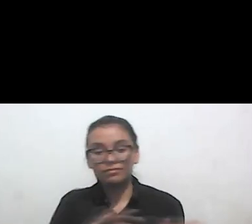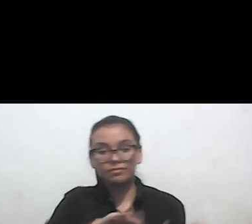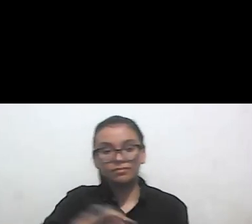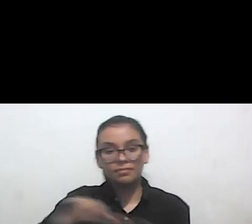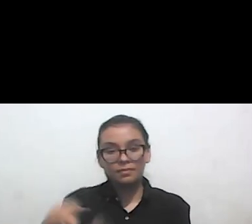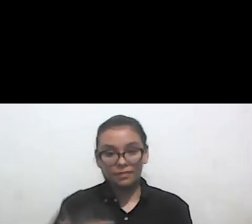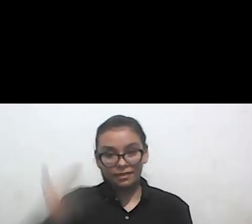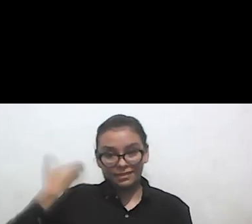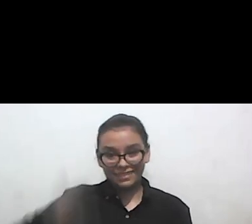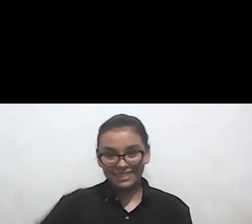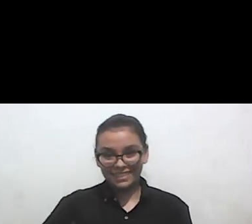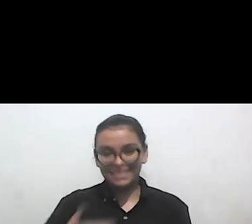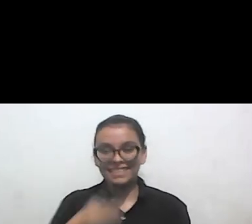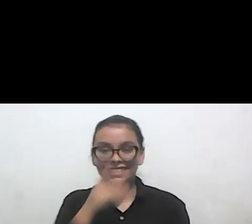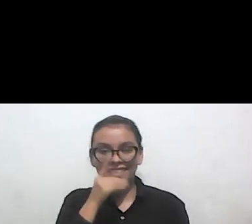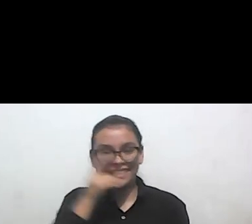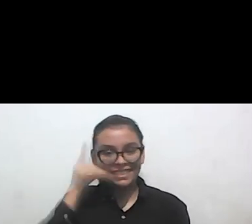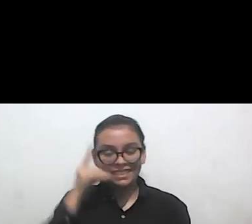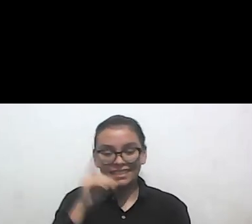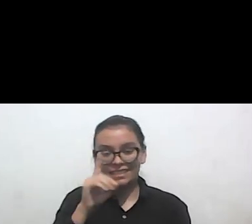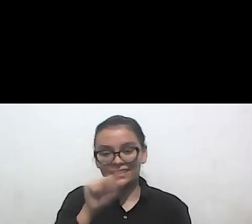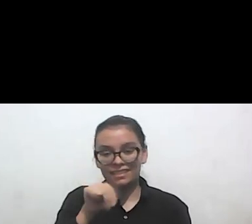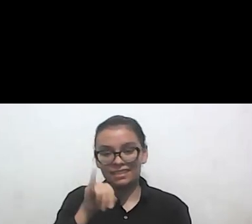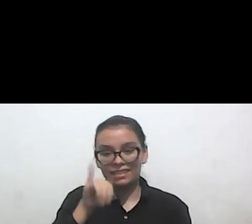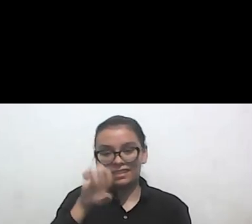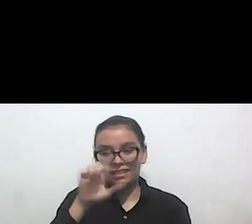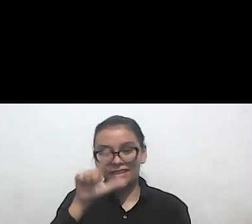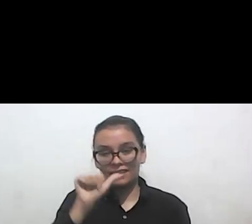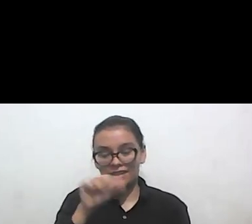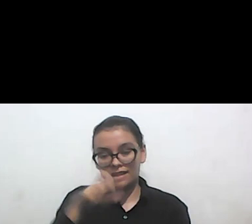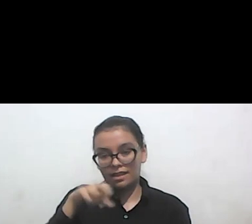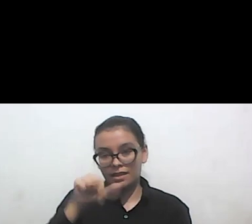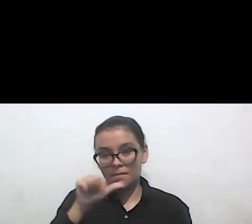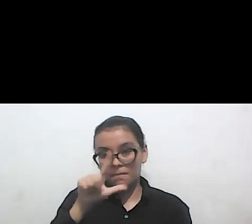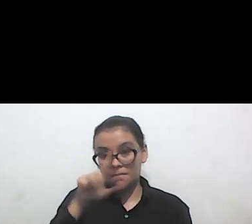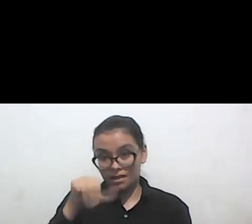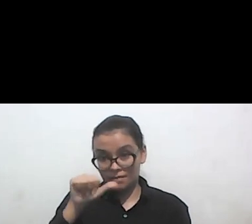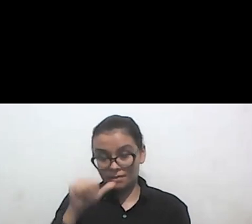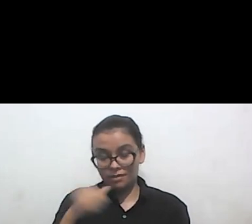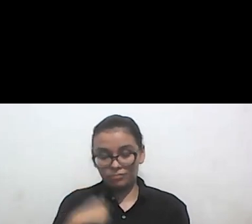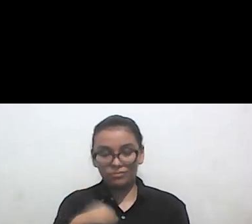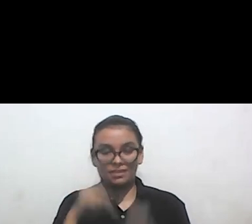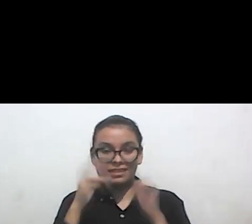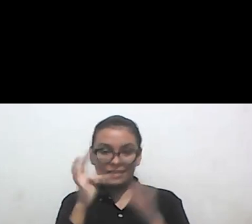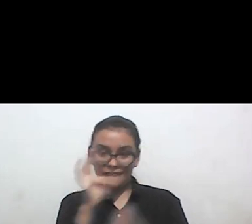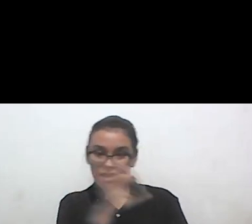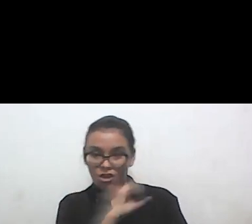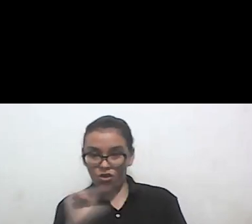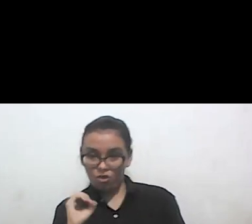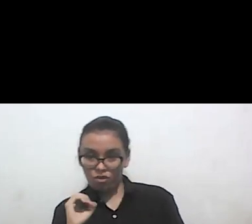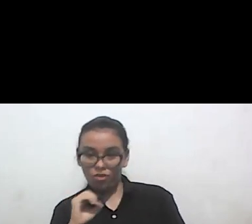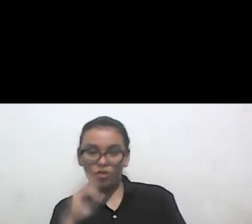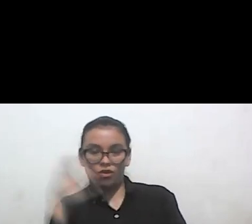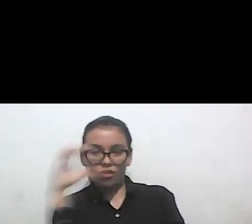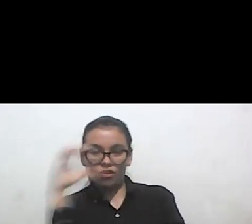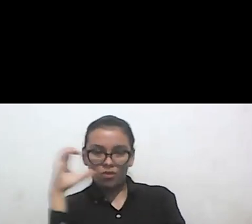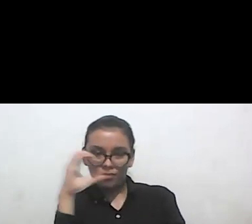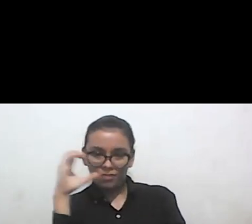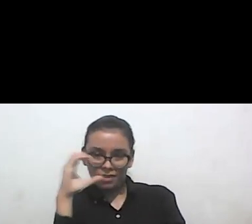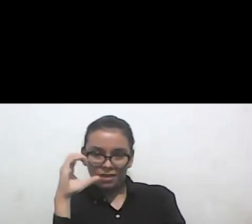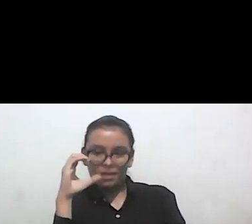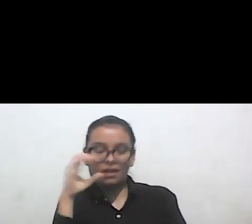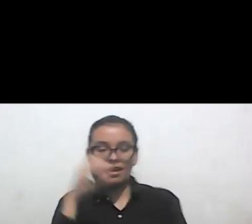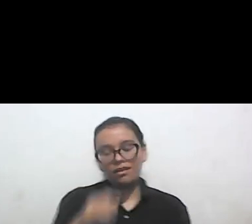Mi nombre es Daniela Vanessa Palma Arroyo. Soy terapeuta ocupacional colombiana del ámbito comunitario, político y